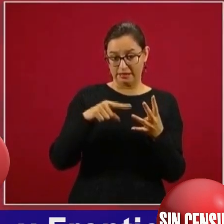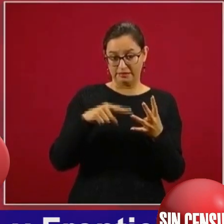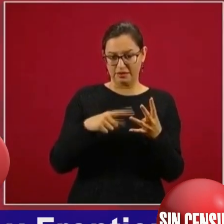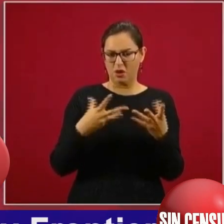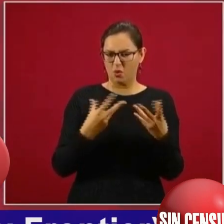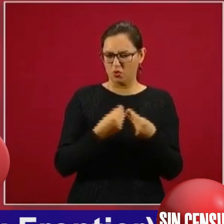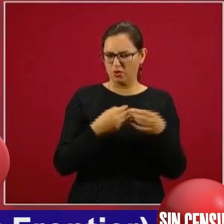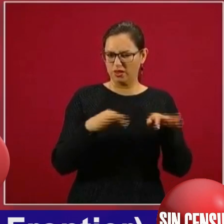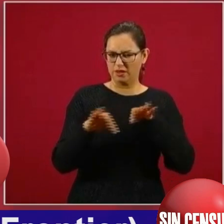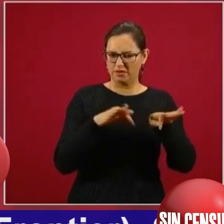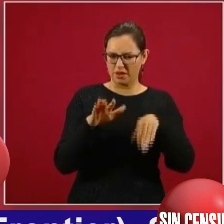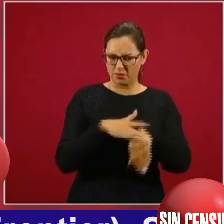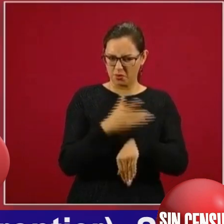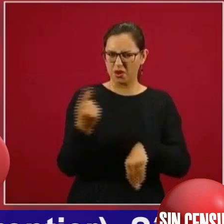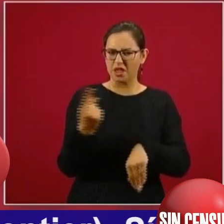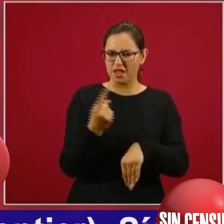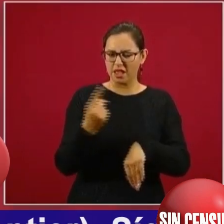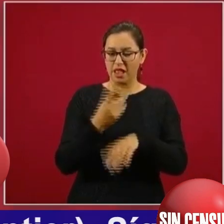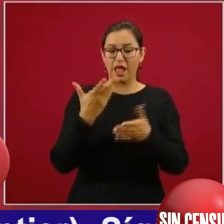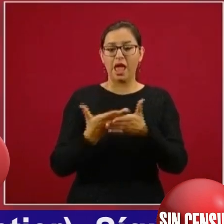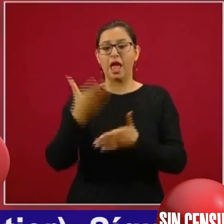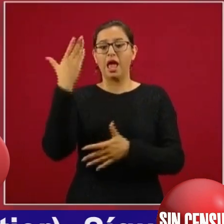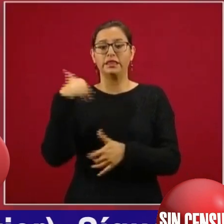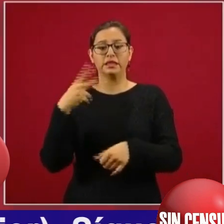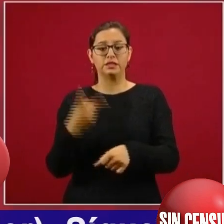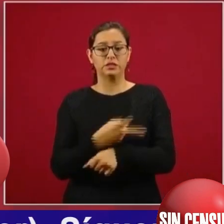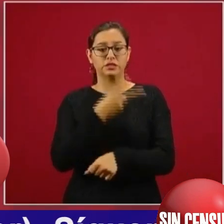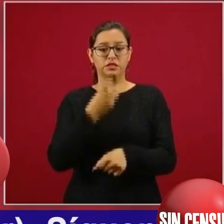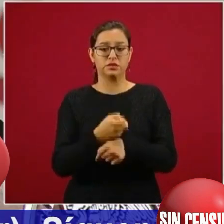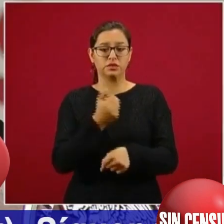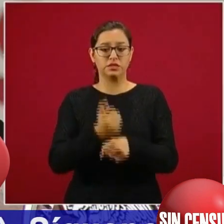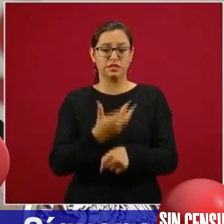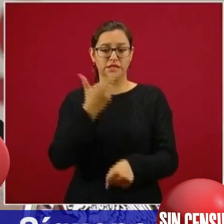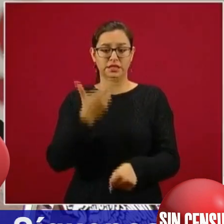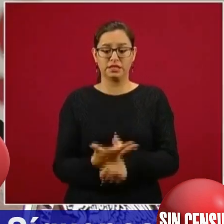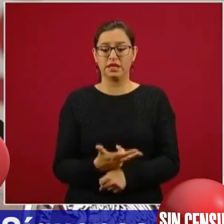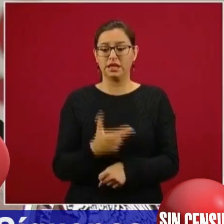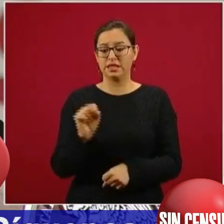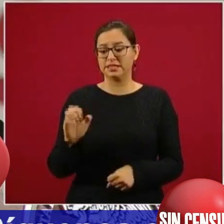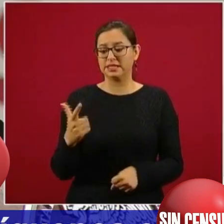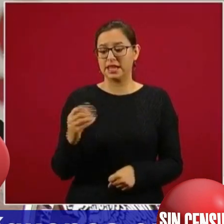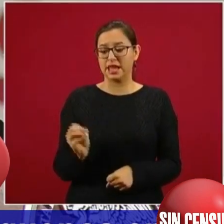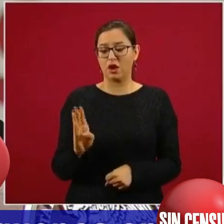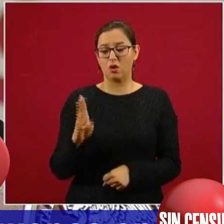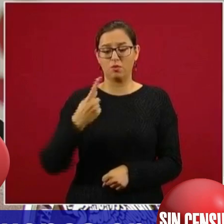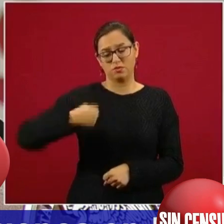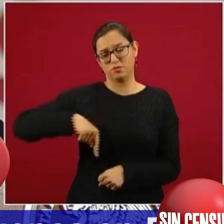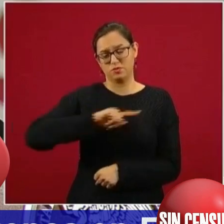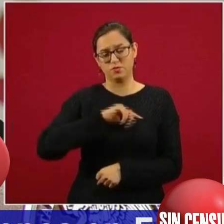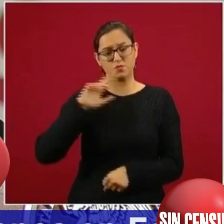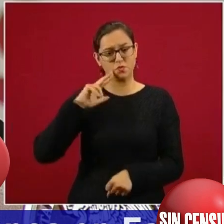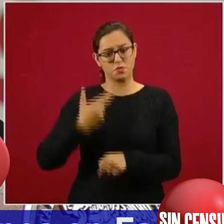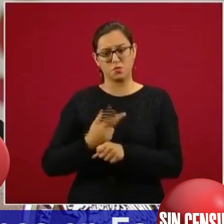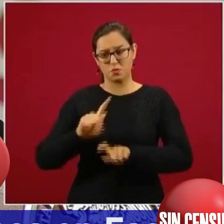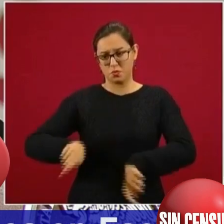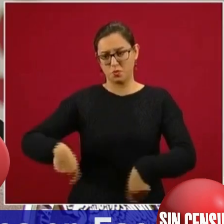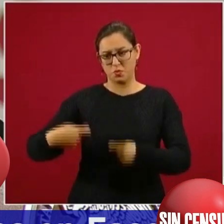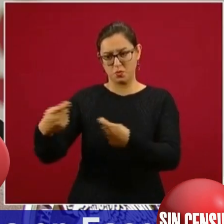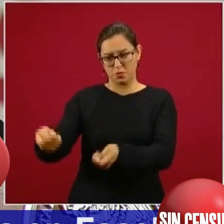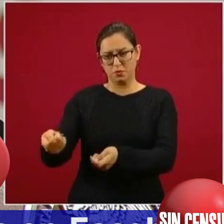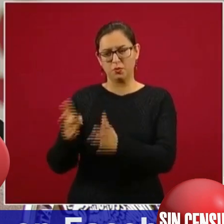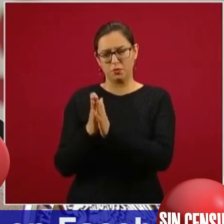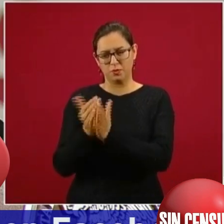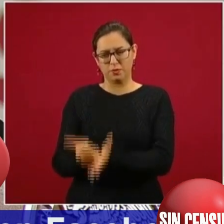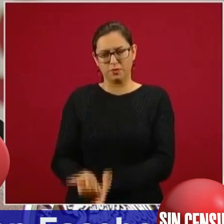porque desde que era subsecretaria de Gobernación, le encargamos que nos ayudara